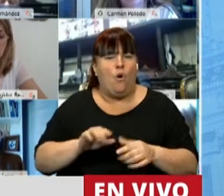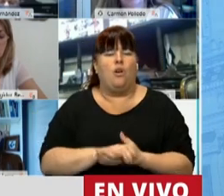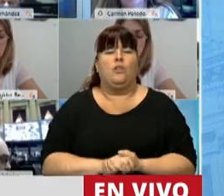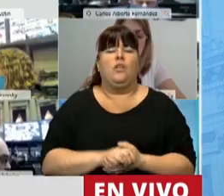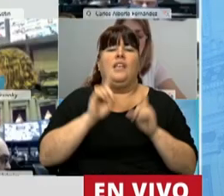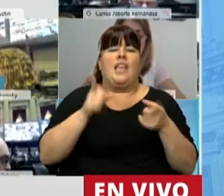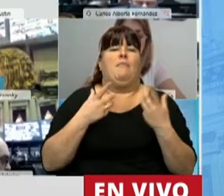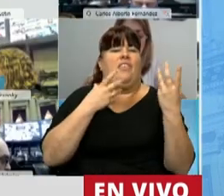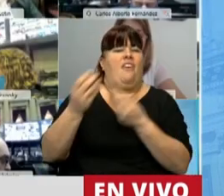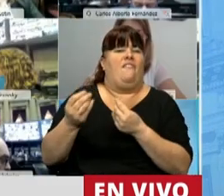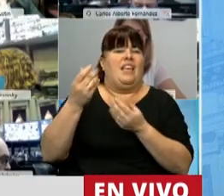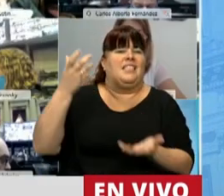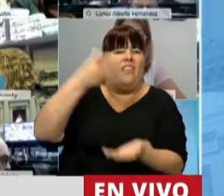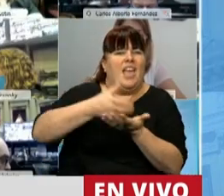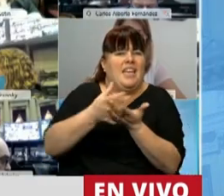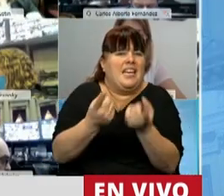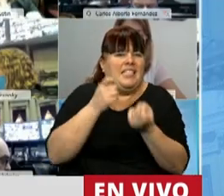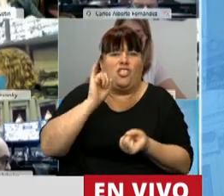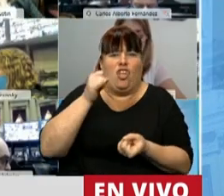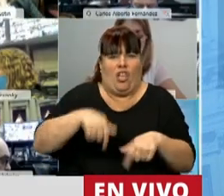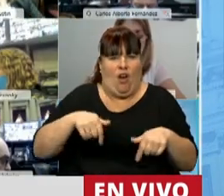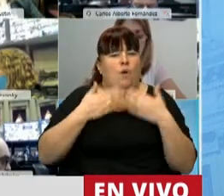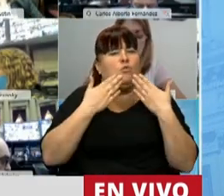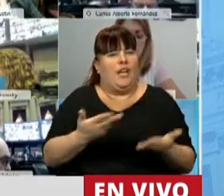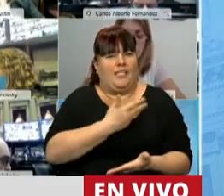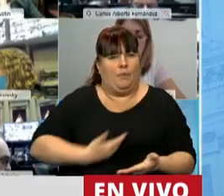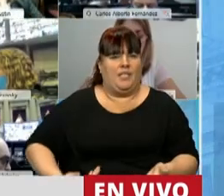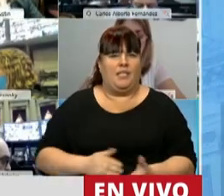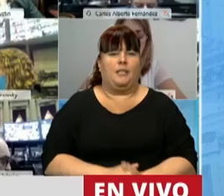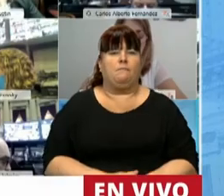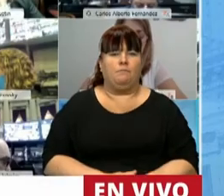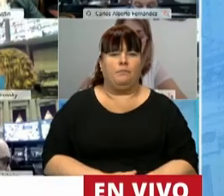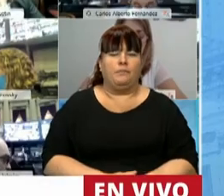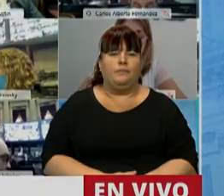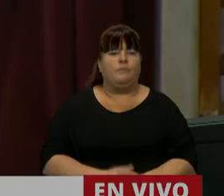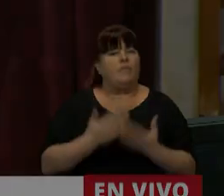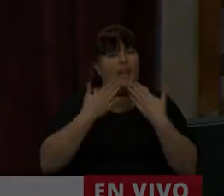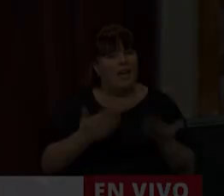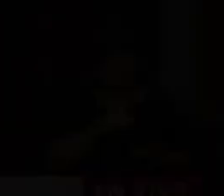la defensa de las inversiones que tan necesarias son en este momento. Muchas gracias, señor presidente. Gracias, diputado.